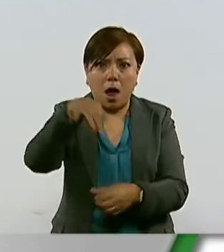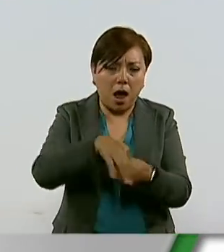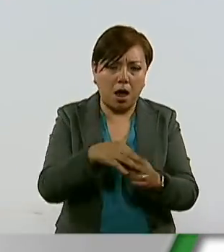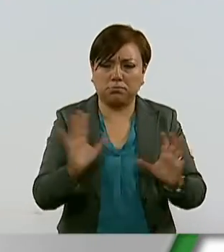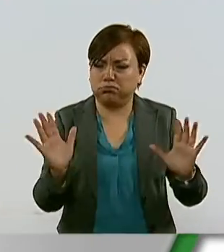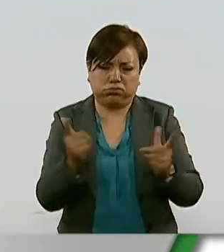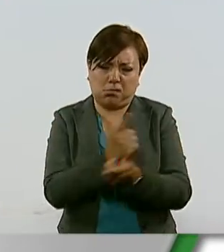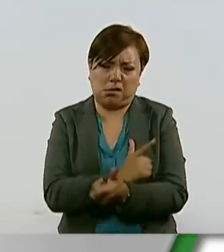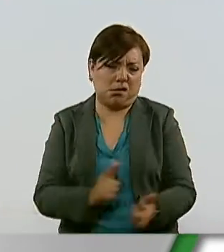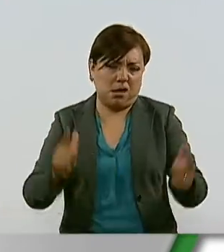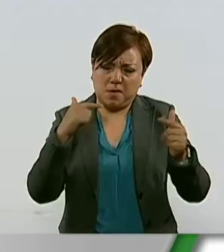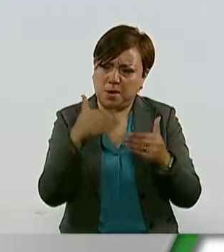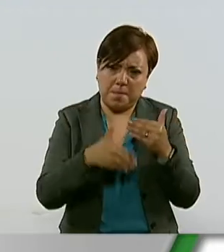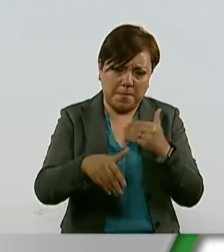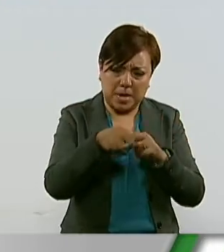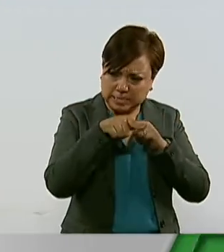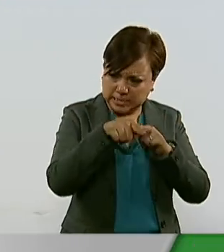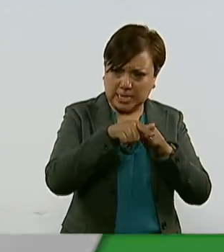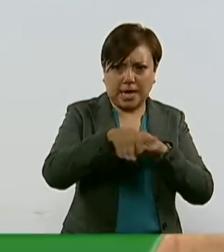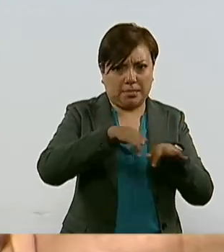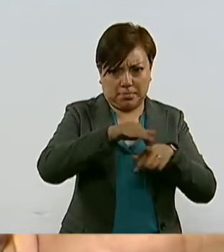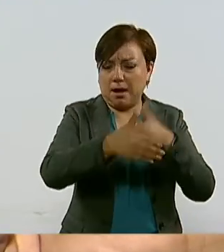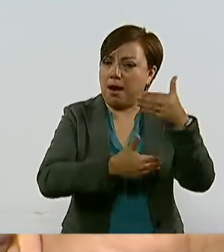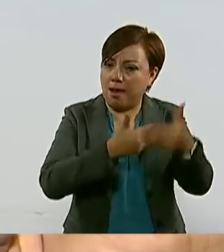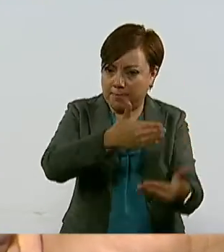Yo creo que lo más importante es el paso firme que acabamos de dar.